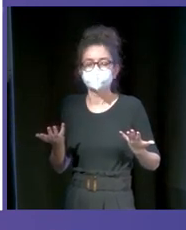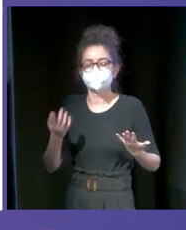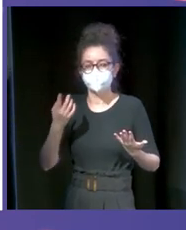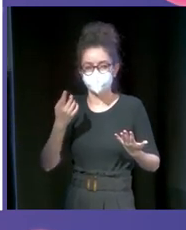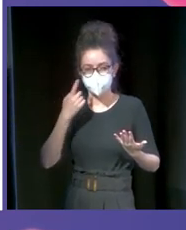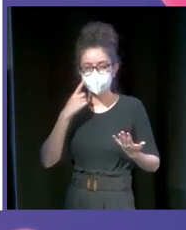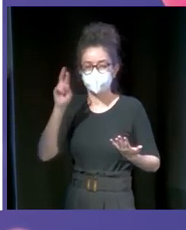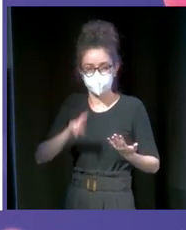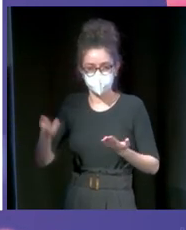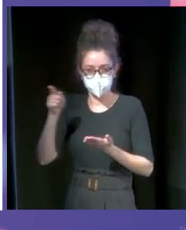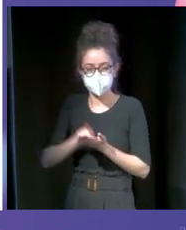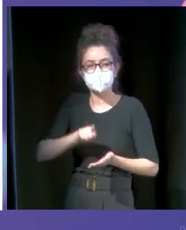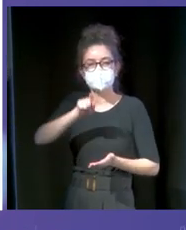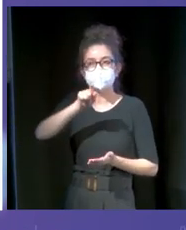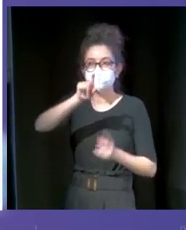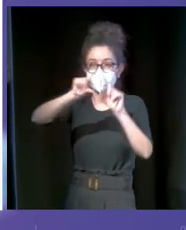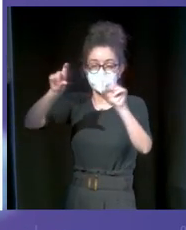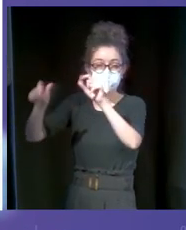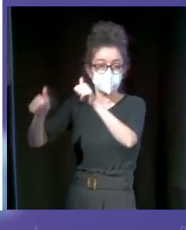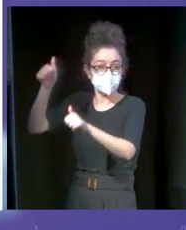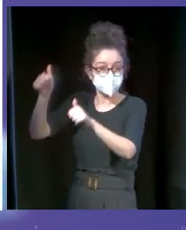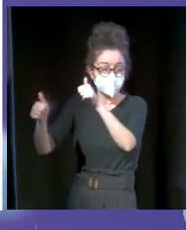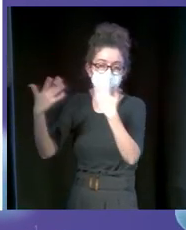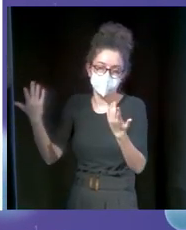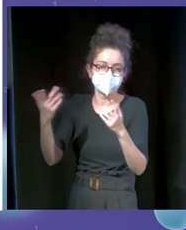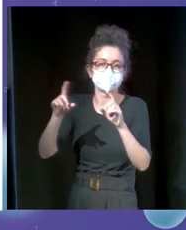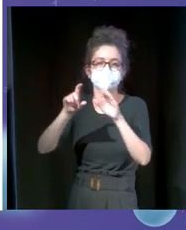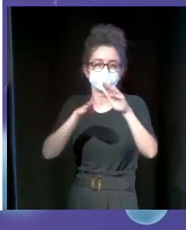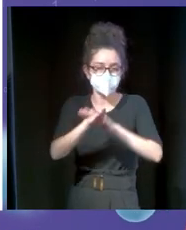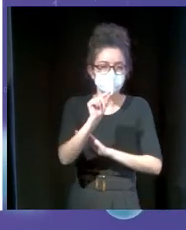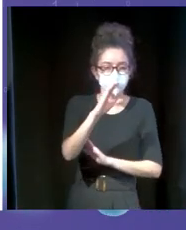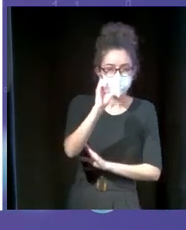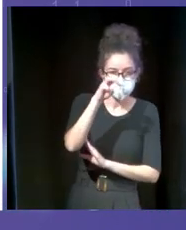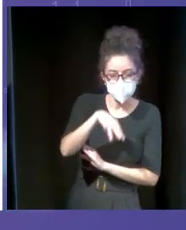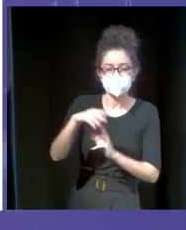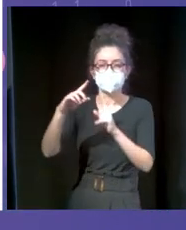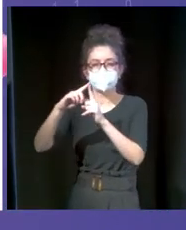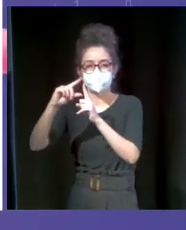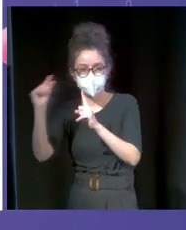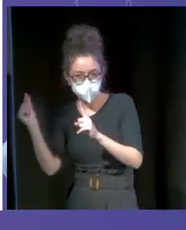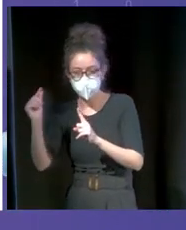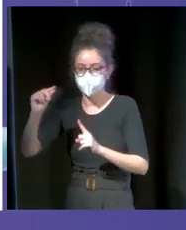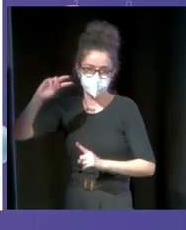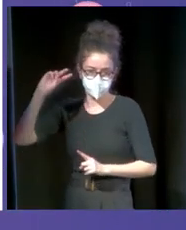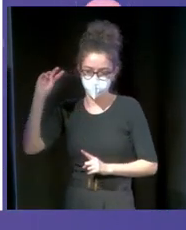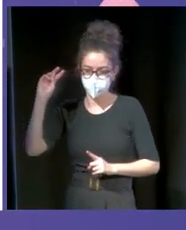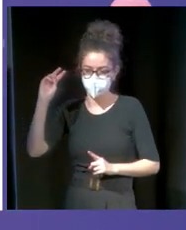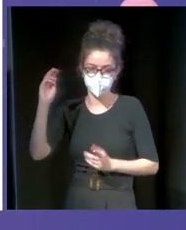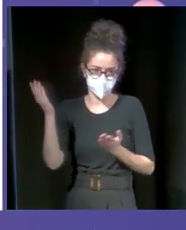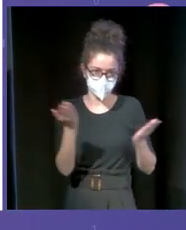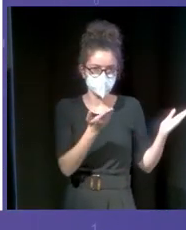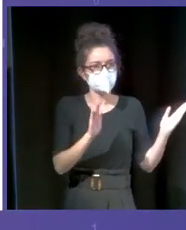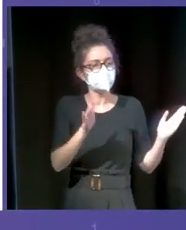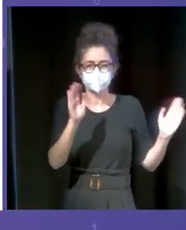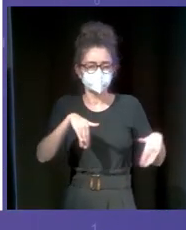competidores podríamos considerar que son entradas, el punto com, Eventbrite, el corte inglés, pero para nosotros estos no llegan a ser nuestros